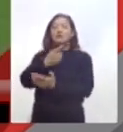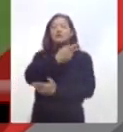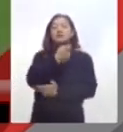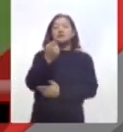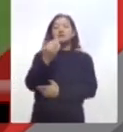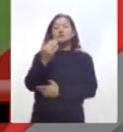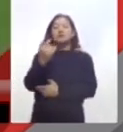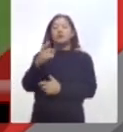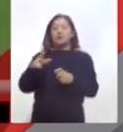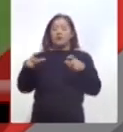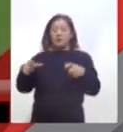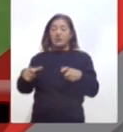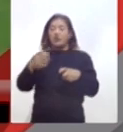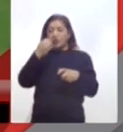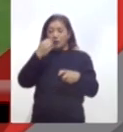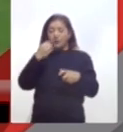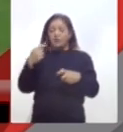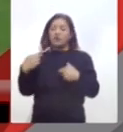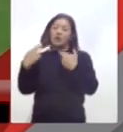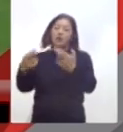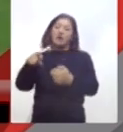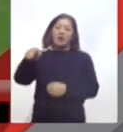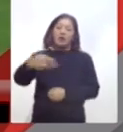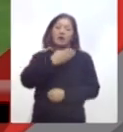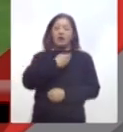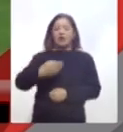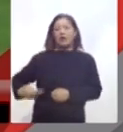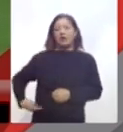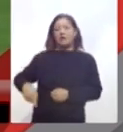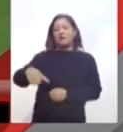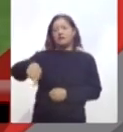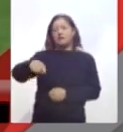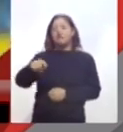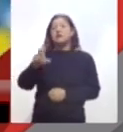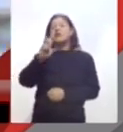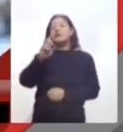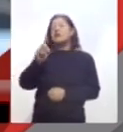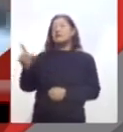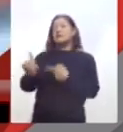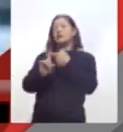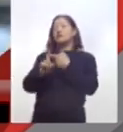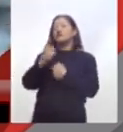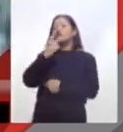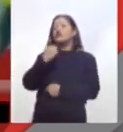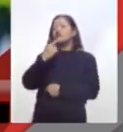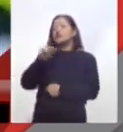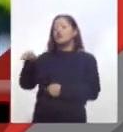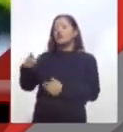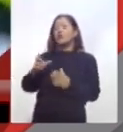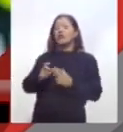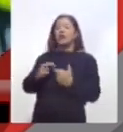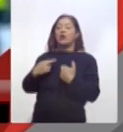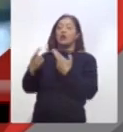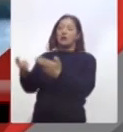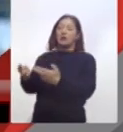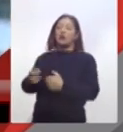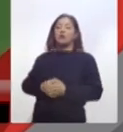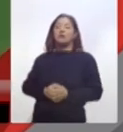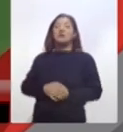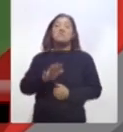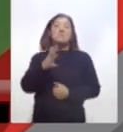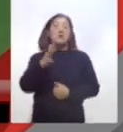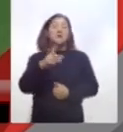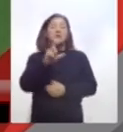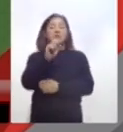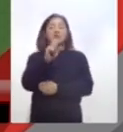kits nutricionales a la alcaldía de la ciudad de Ibagué y 30 a la Cruz Roja, una donación que se estima en alrededor